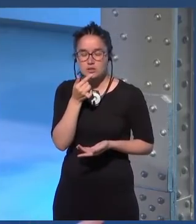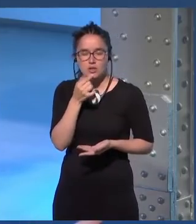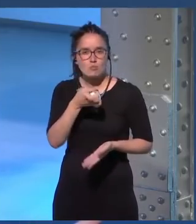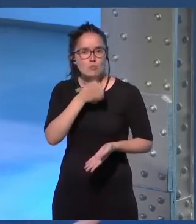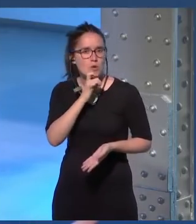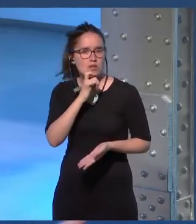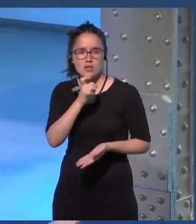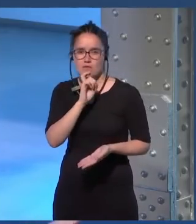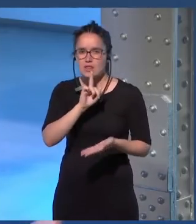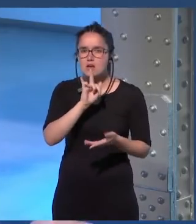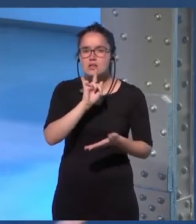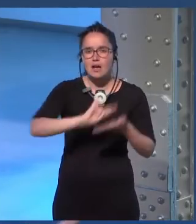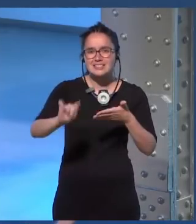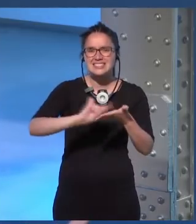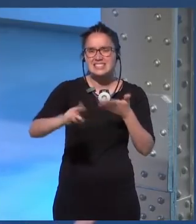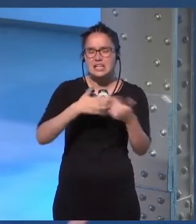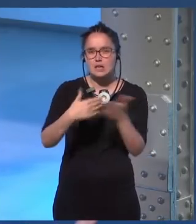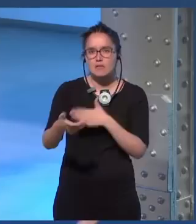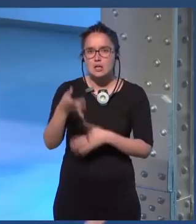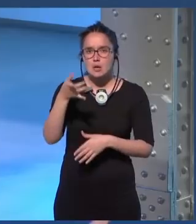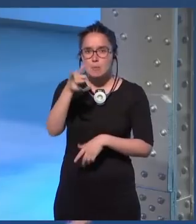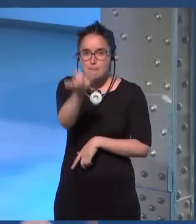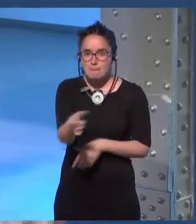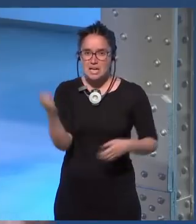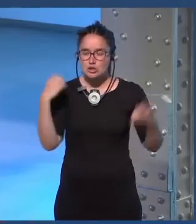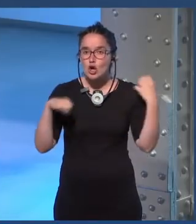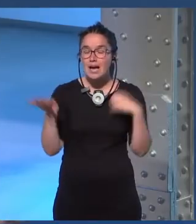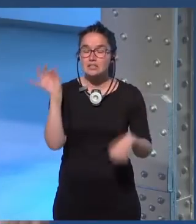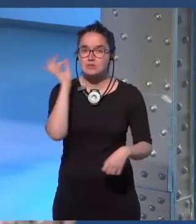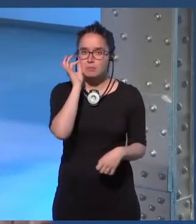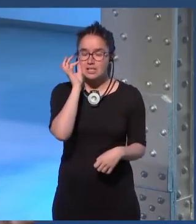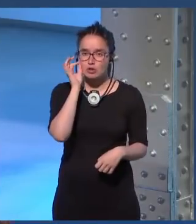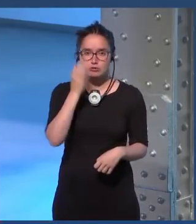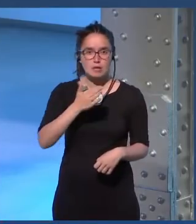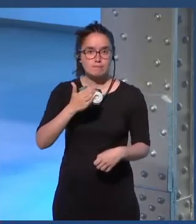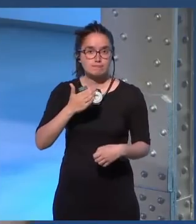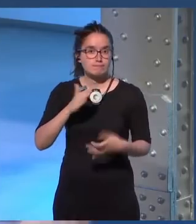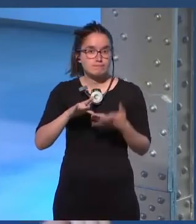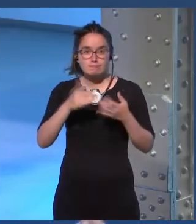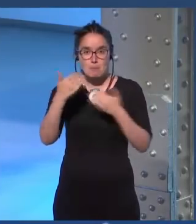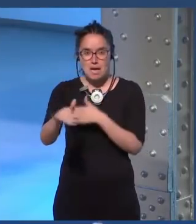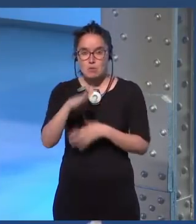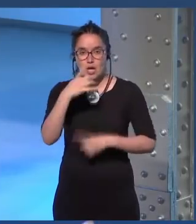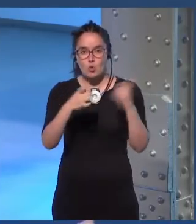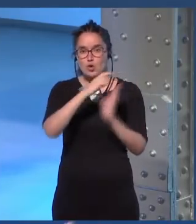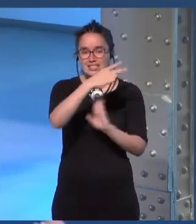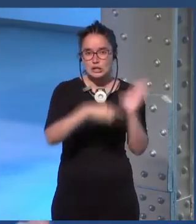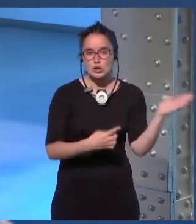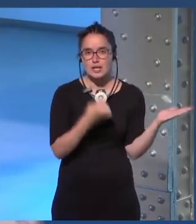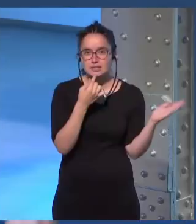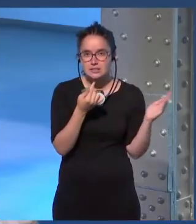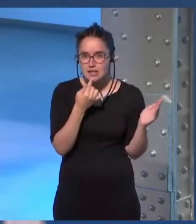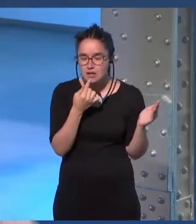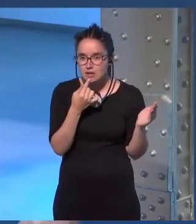complicado escribir personajes femeninos que cayeran mal porque había lectores incluso que decían que